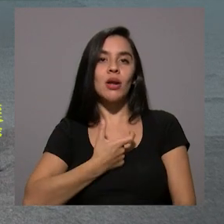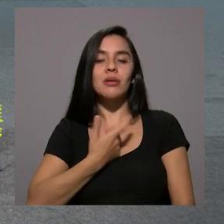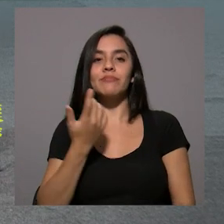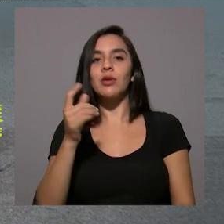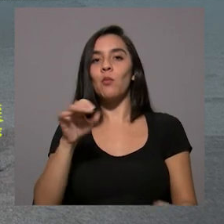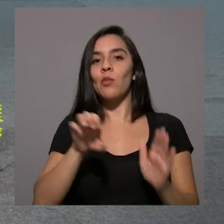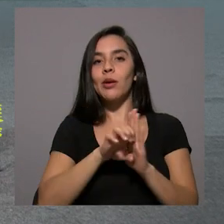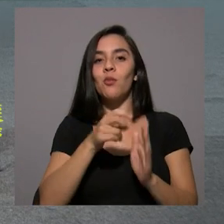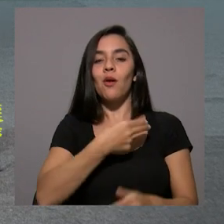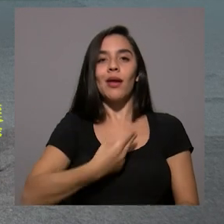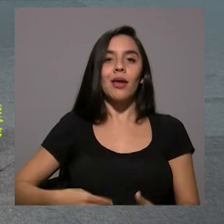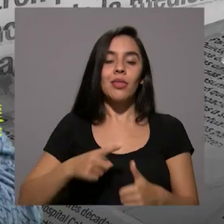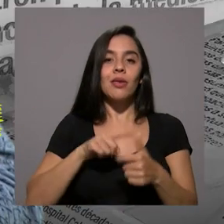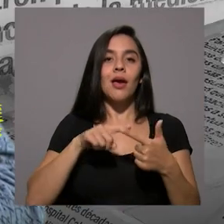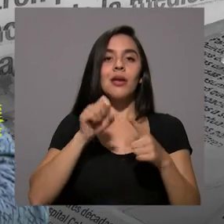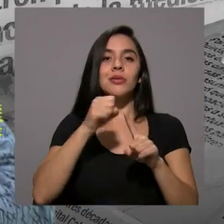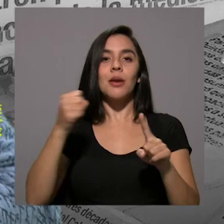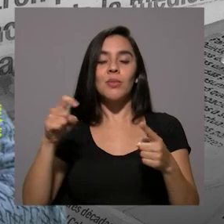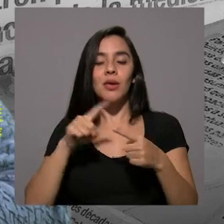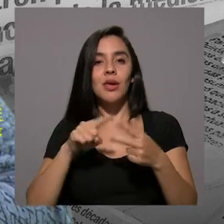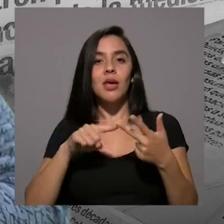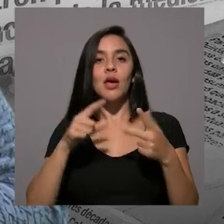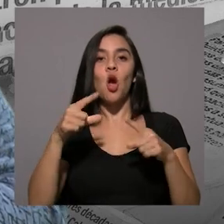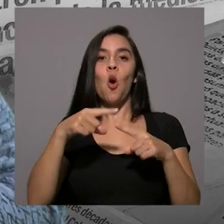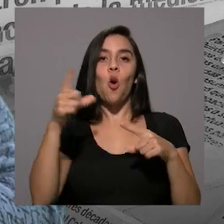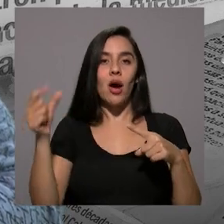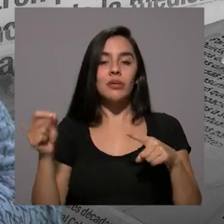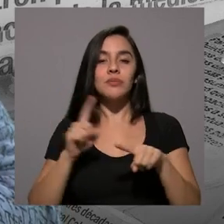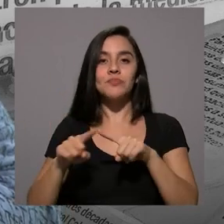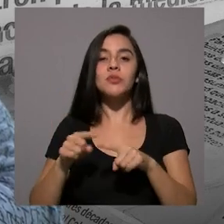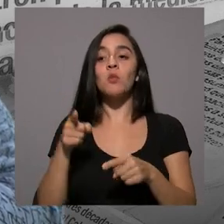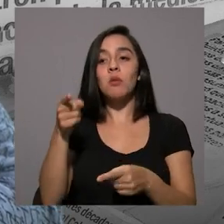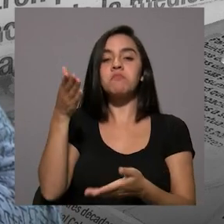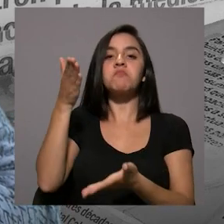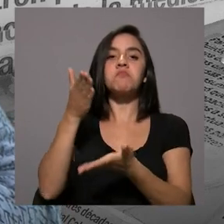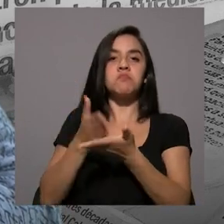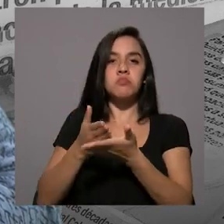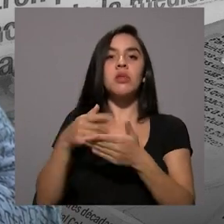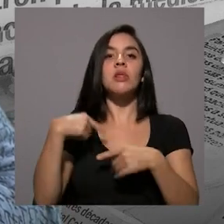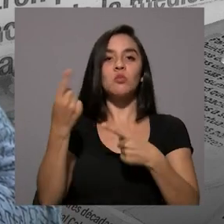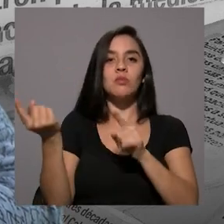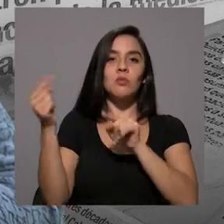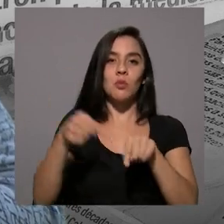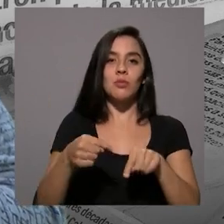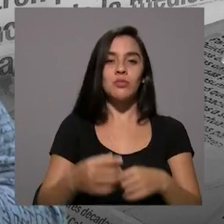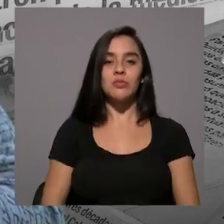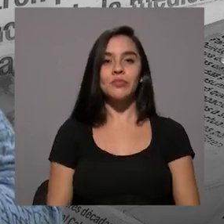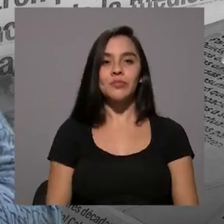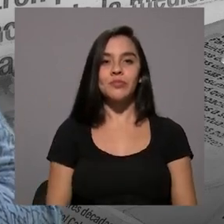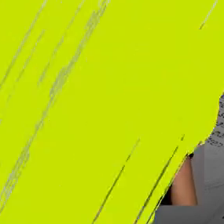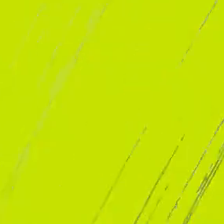Srapiquí o Hancha. Vamos a quedarnos con eso. Vamos a hacer una pausa y enseguida estamos con ustedes.